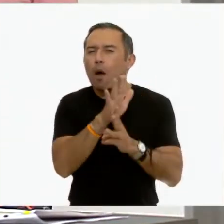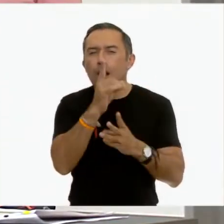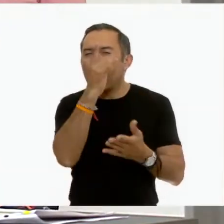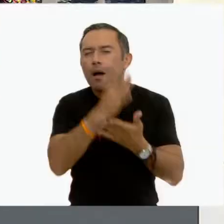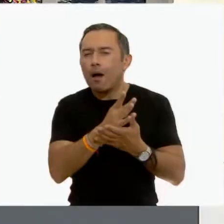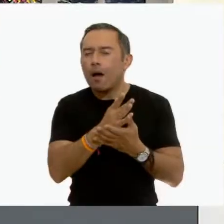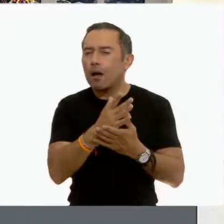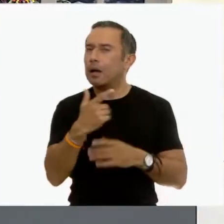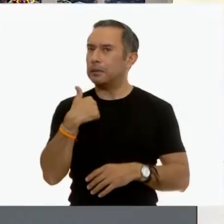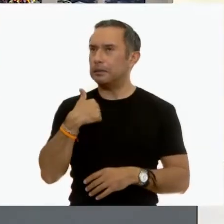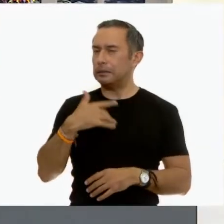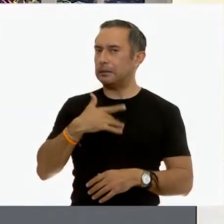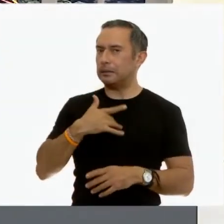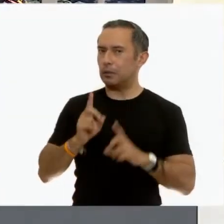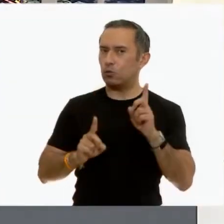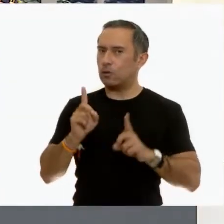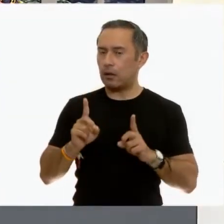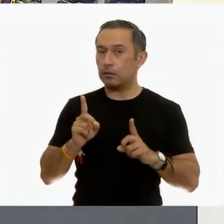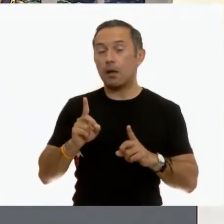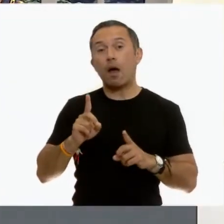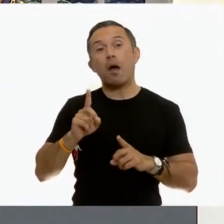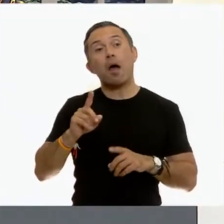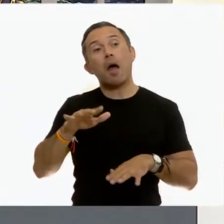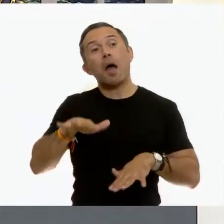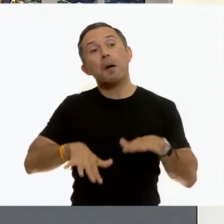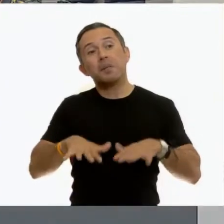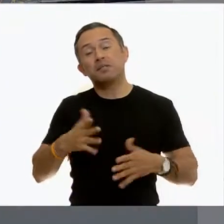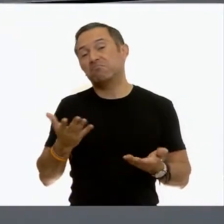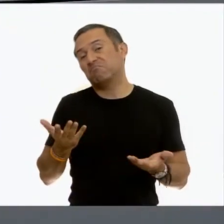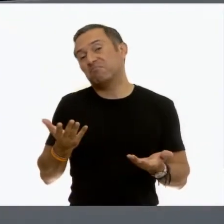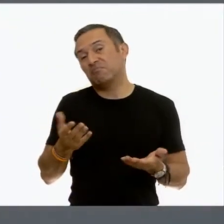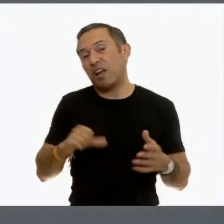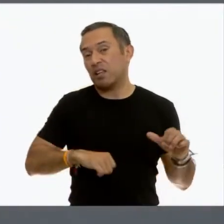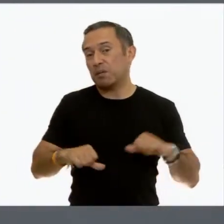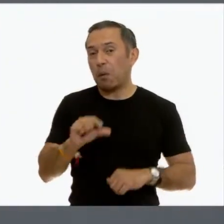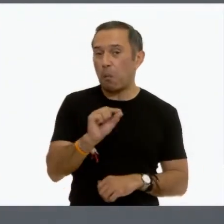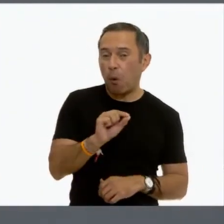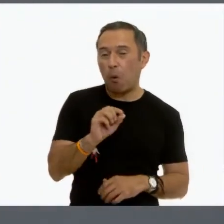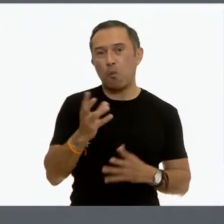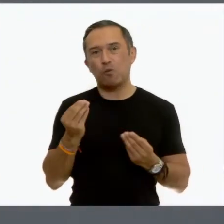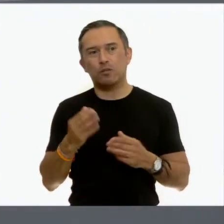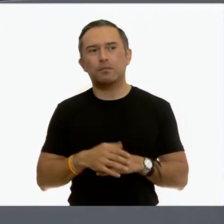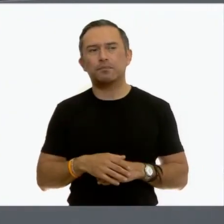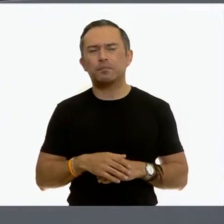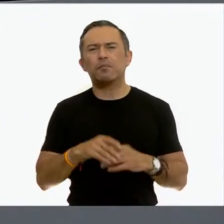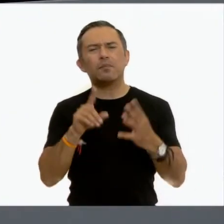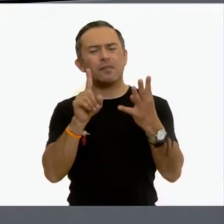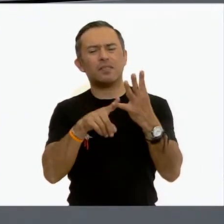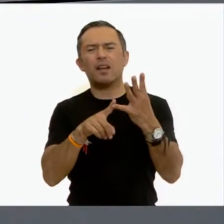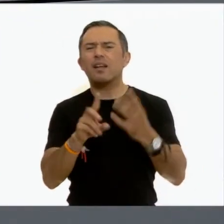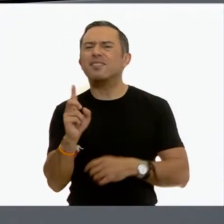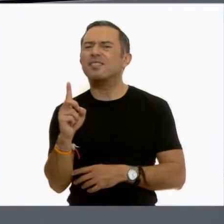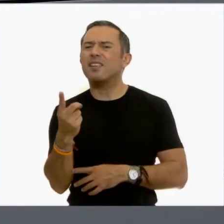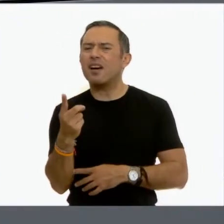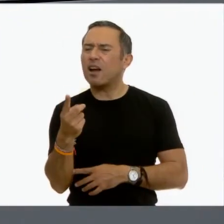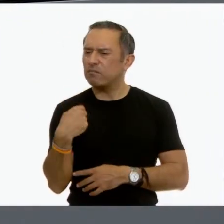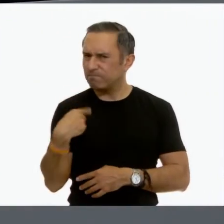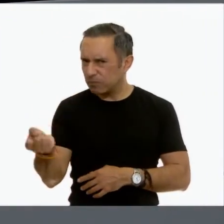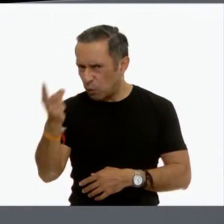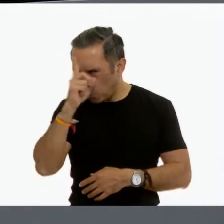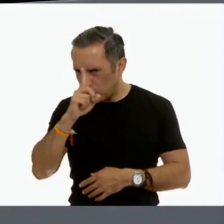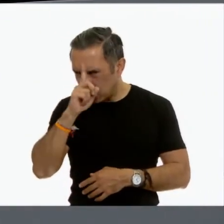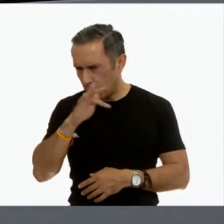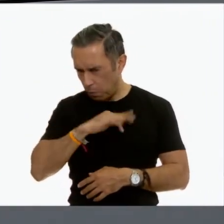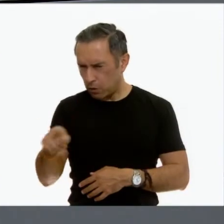las actividades a veces son pocas o a veces son muchas. ¿Qué le podríamos decir a Diana para convencerla de practicar una dieta saludable?